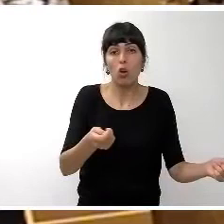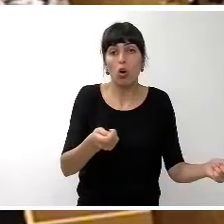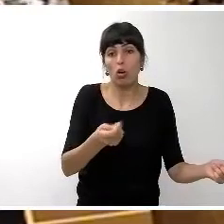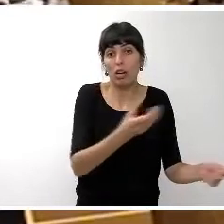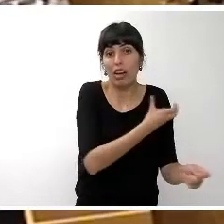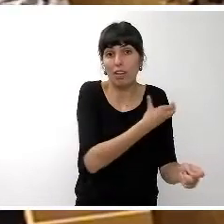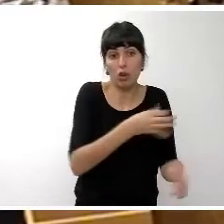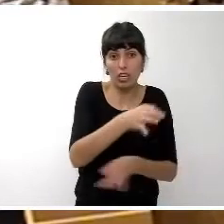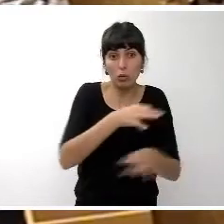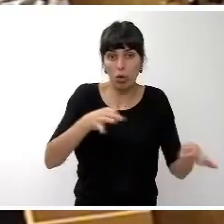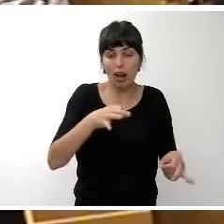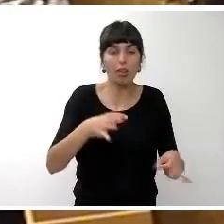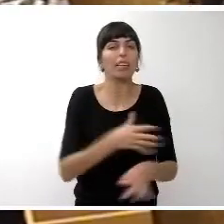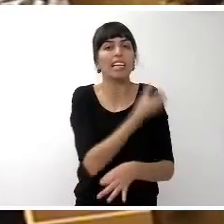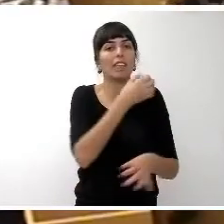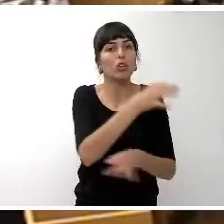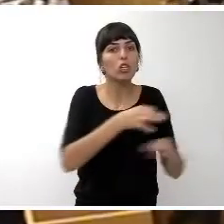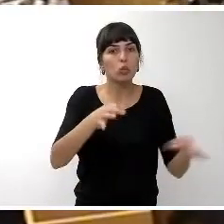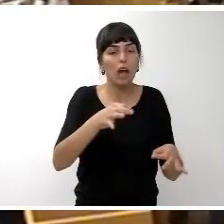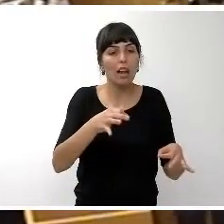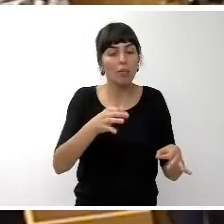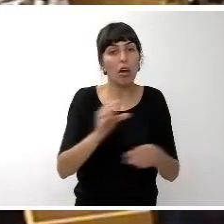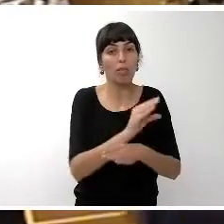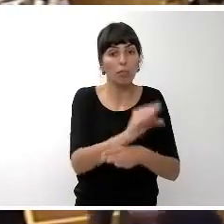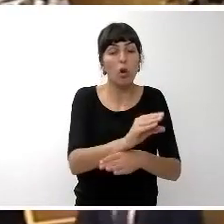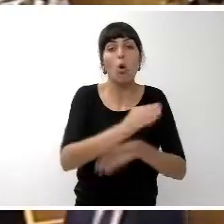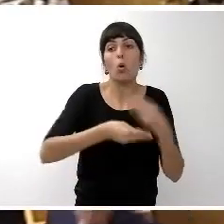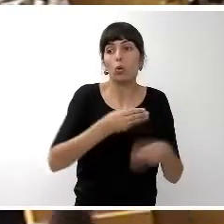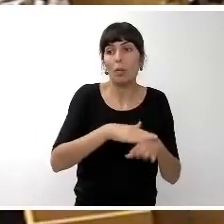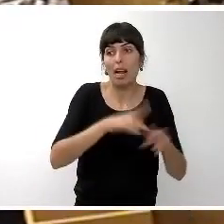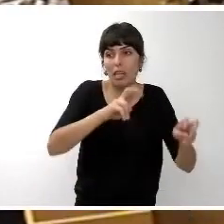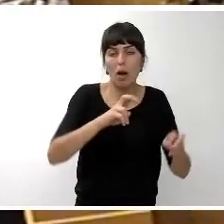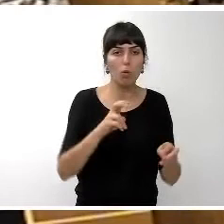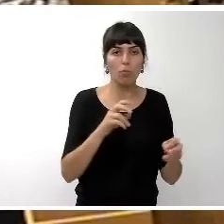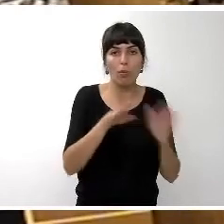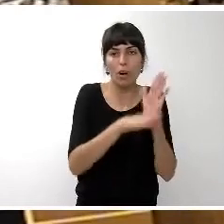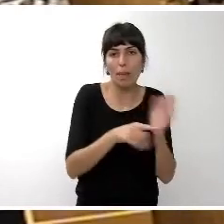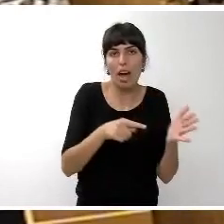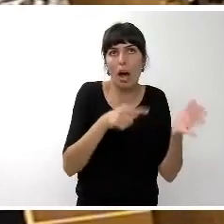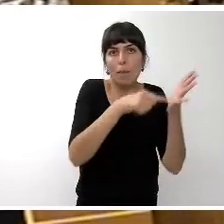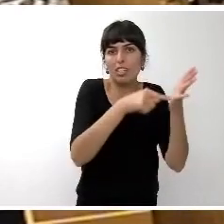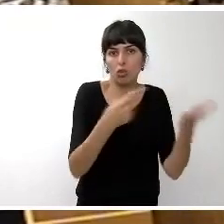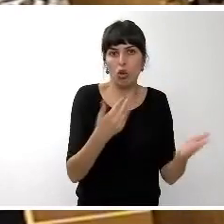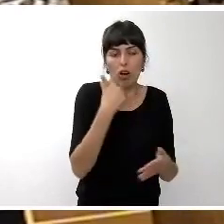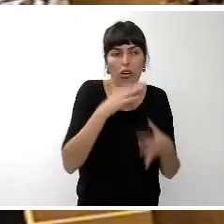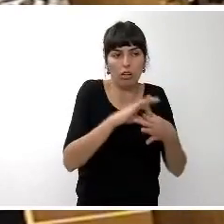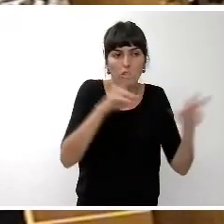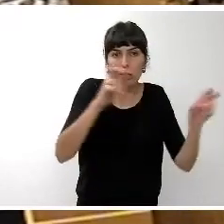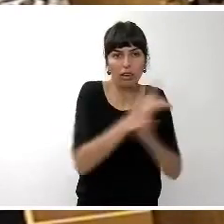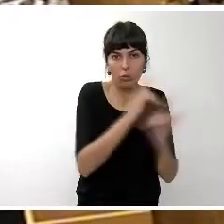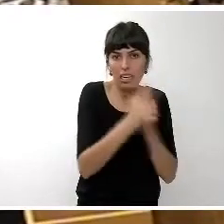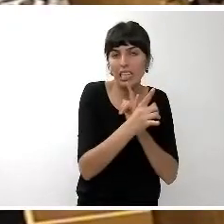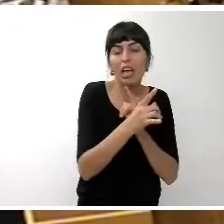famoso para un programa ambicioso de restauración ambiental con partida finalista para mejorar tanto efectivamente el ámbito los ámbitos